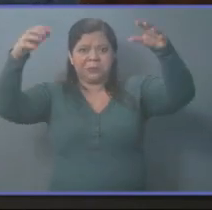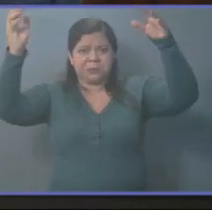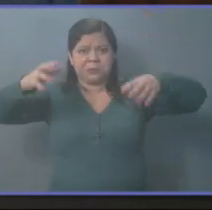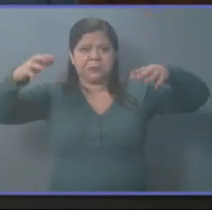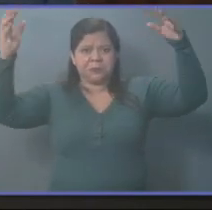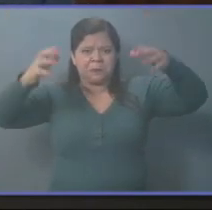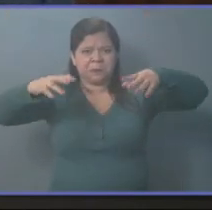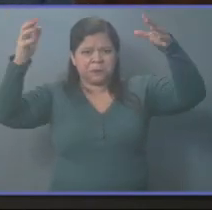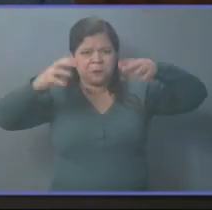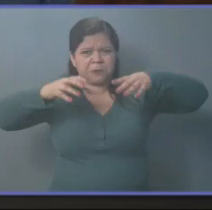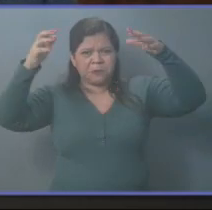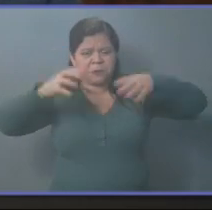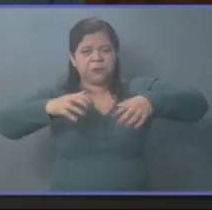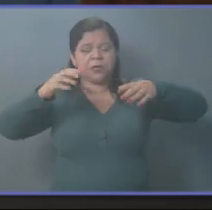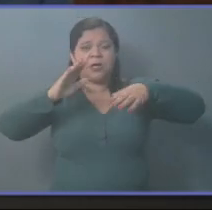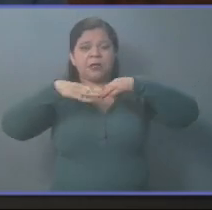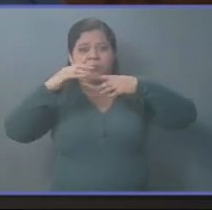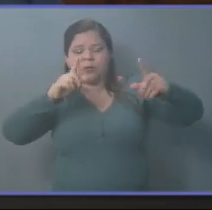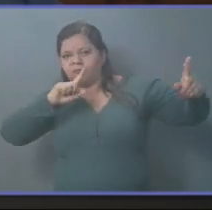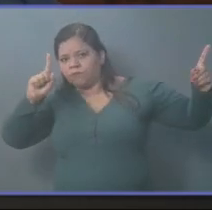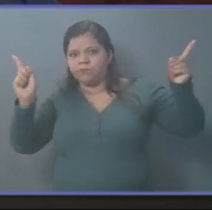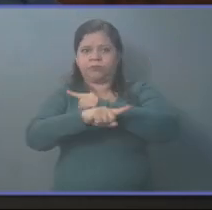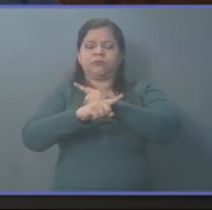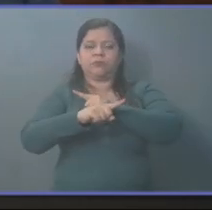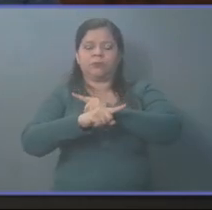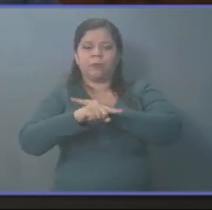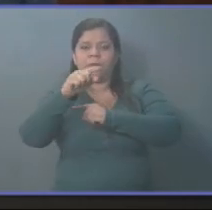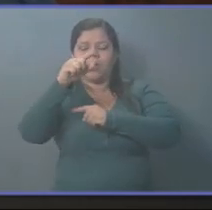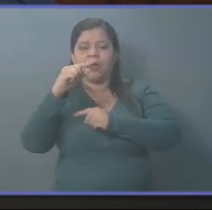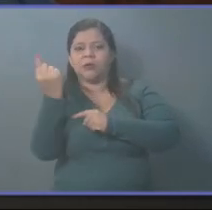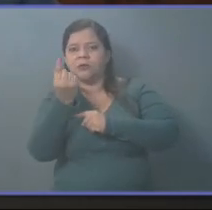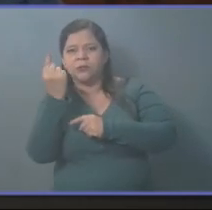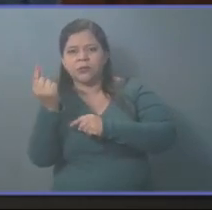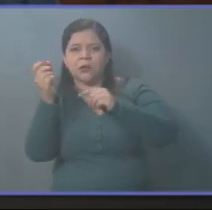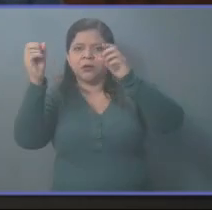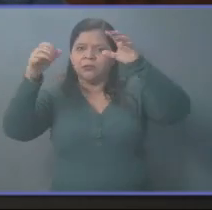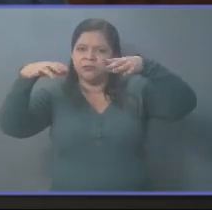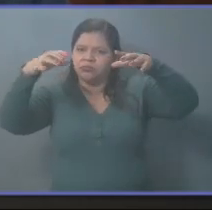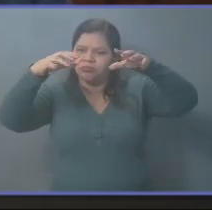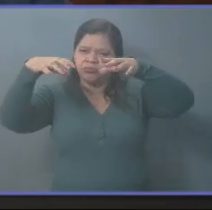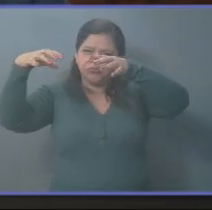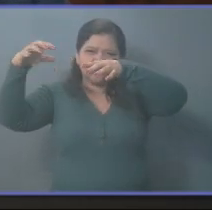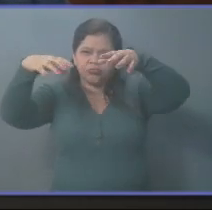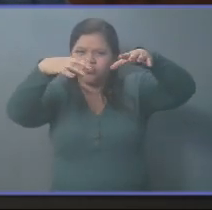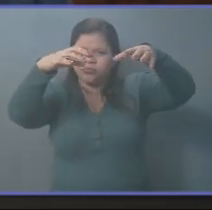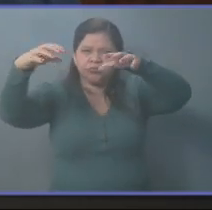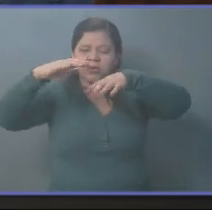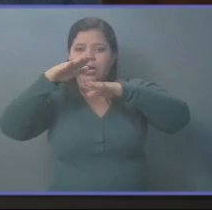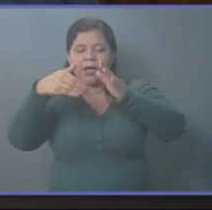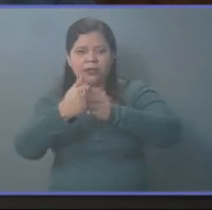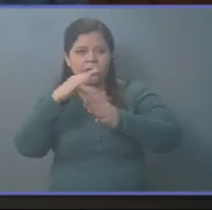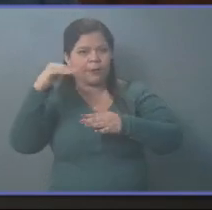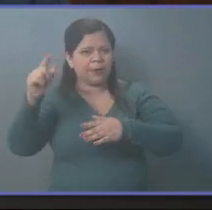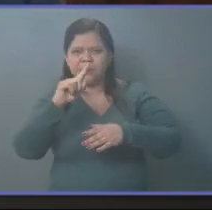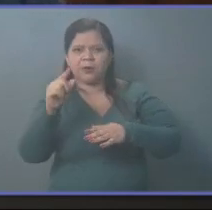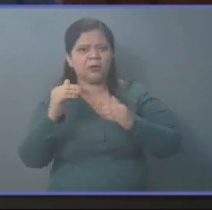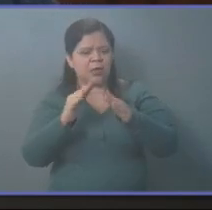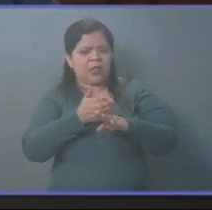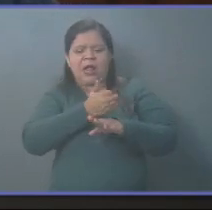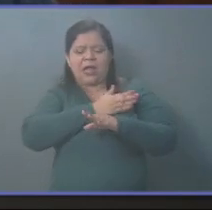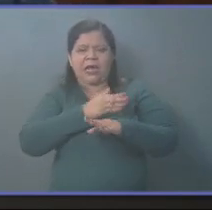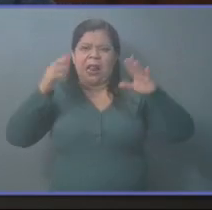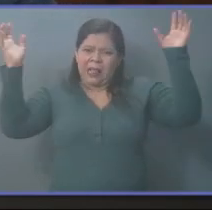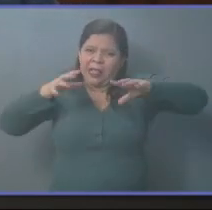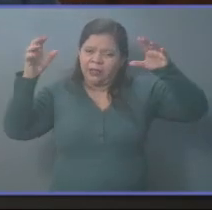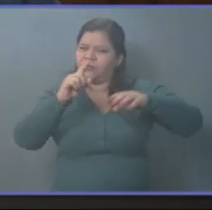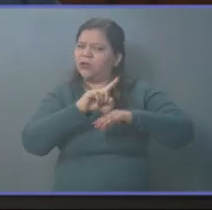depresión tropical que está afectando a todo el país, a todos los municipios